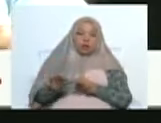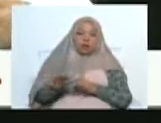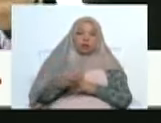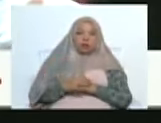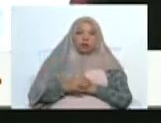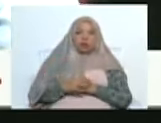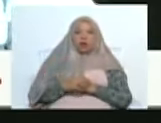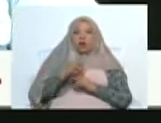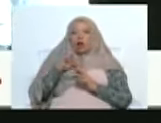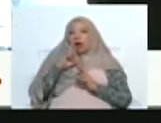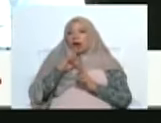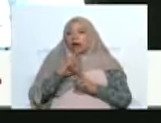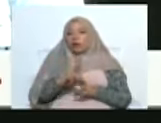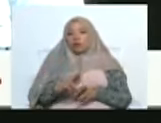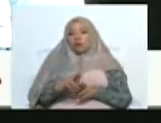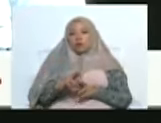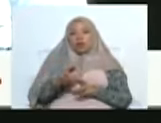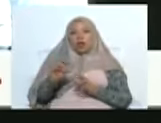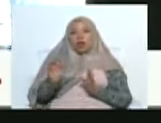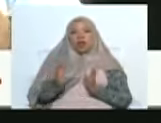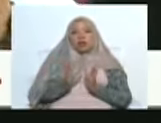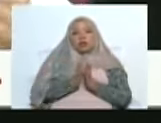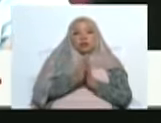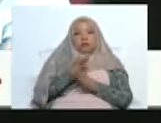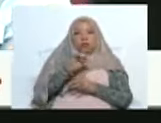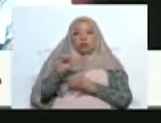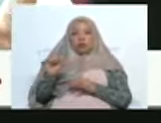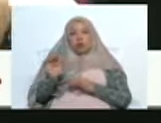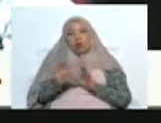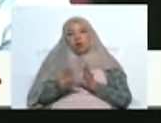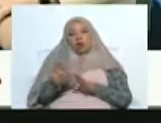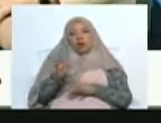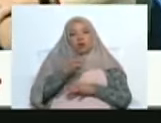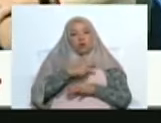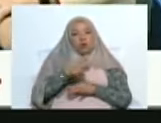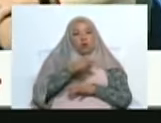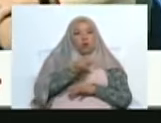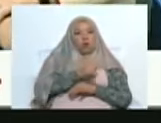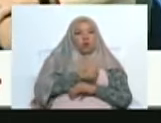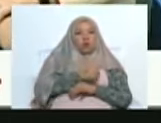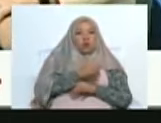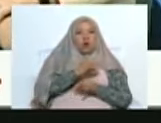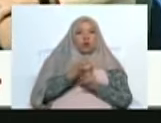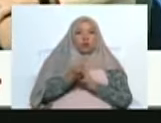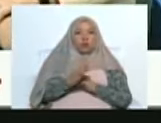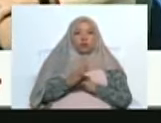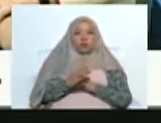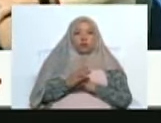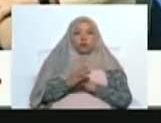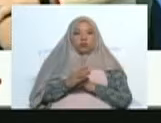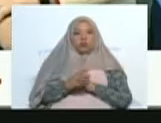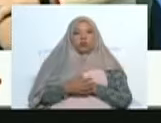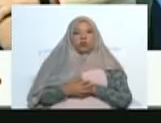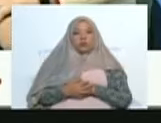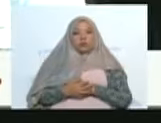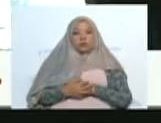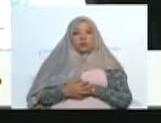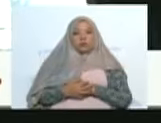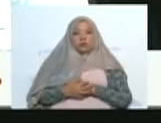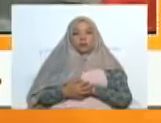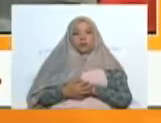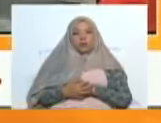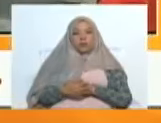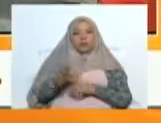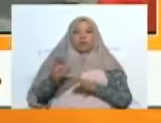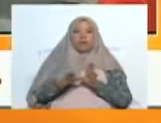resultados, lo hemos visto ahora en la Semana Santa, donde el turismo religioso, el turismo cultural han logrado, según